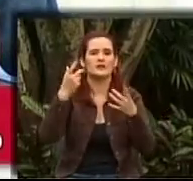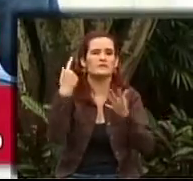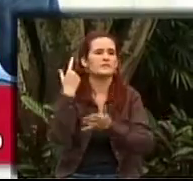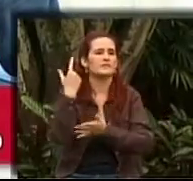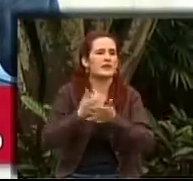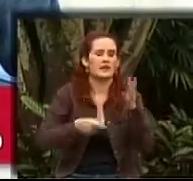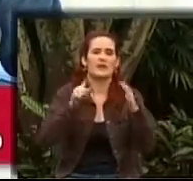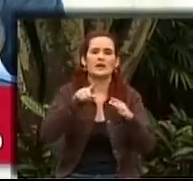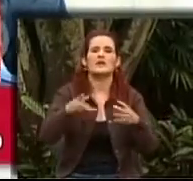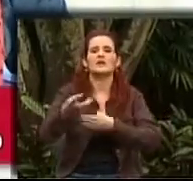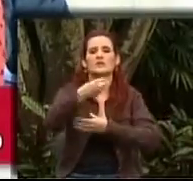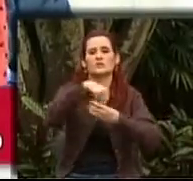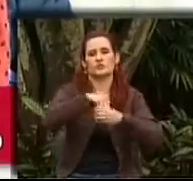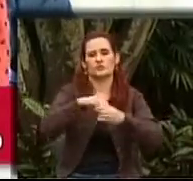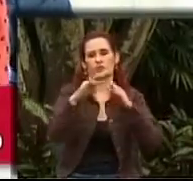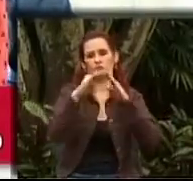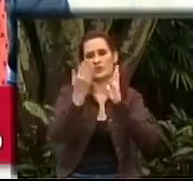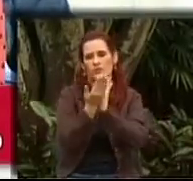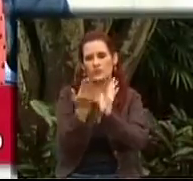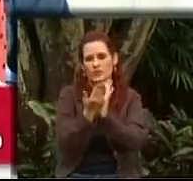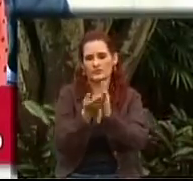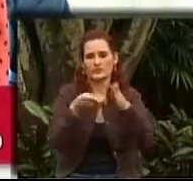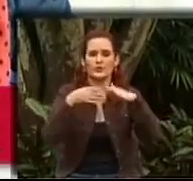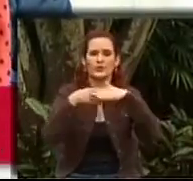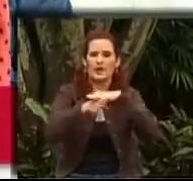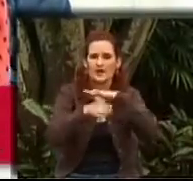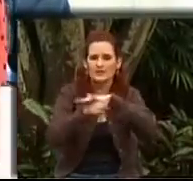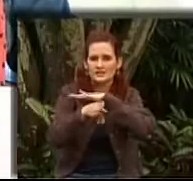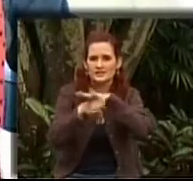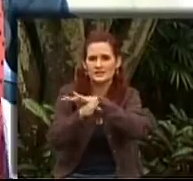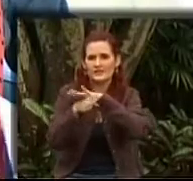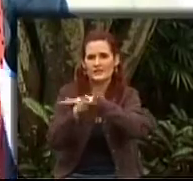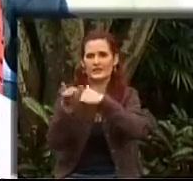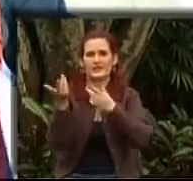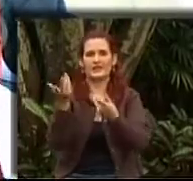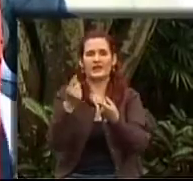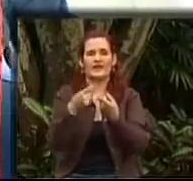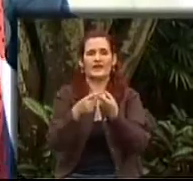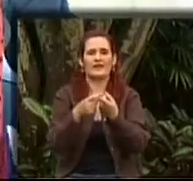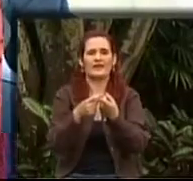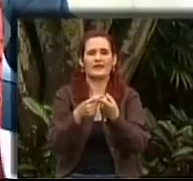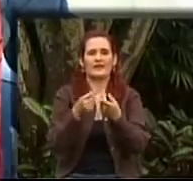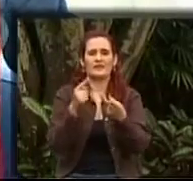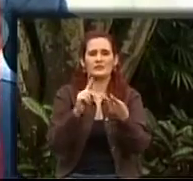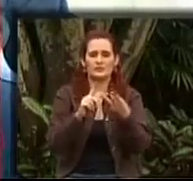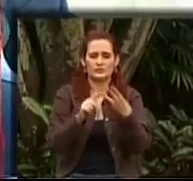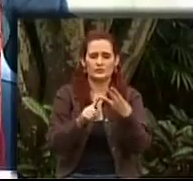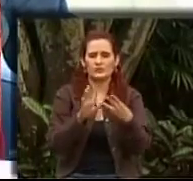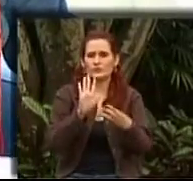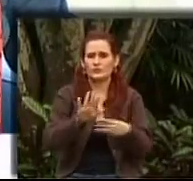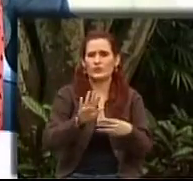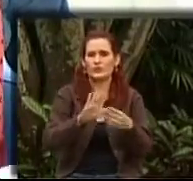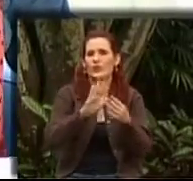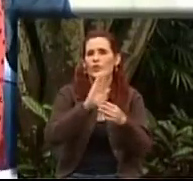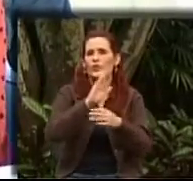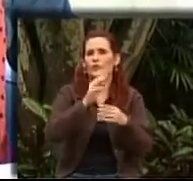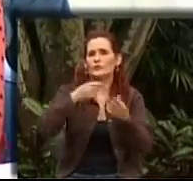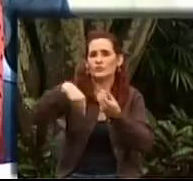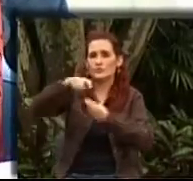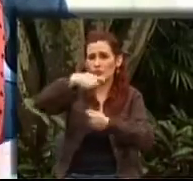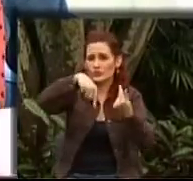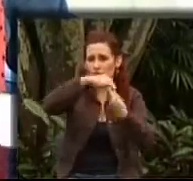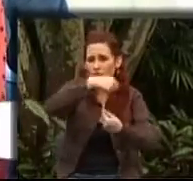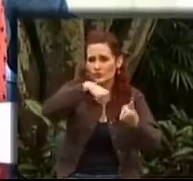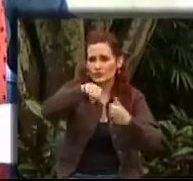de educación, inclusión a nivel de accesibilidad, diseño universal, turismo,